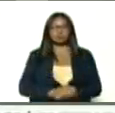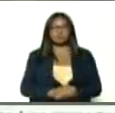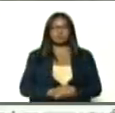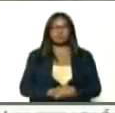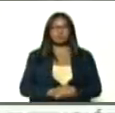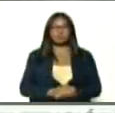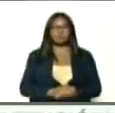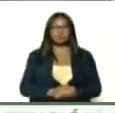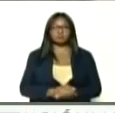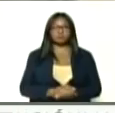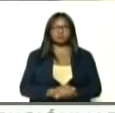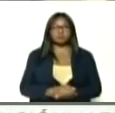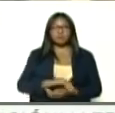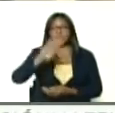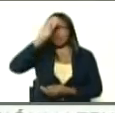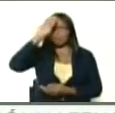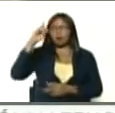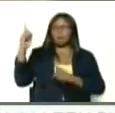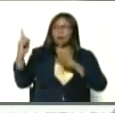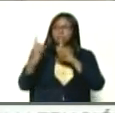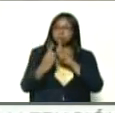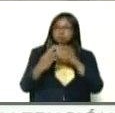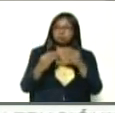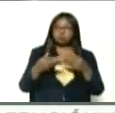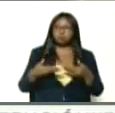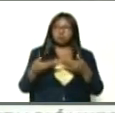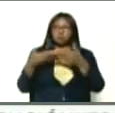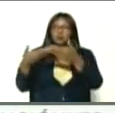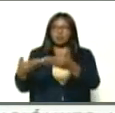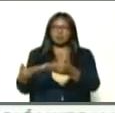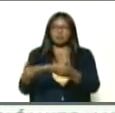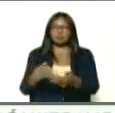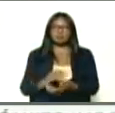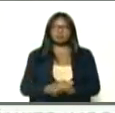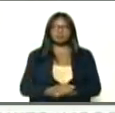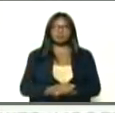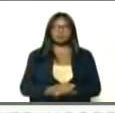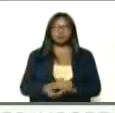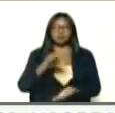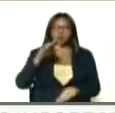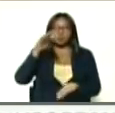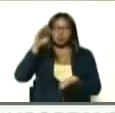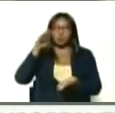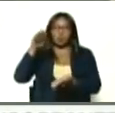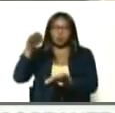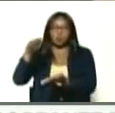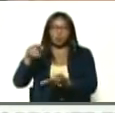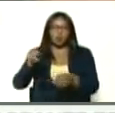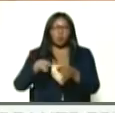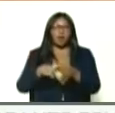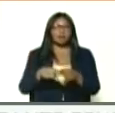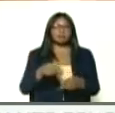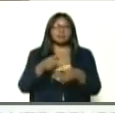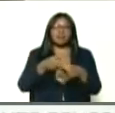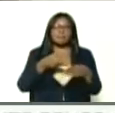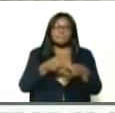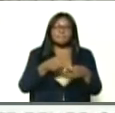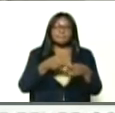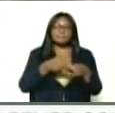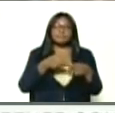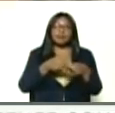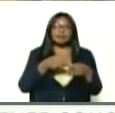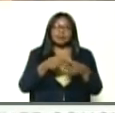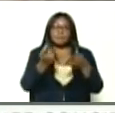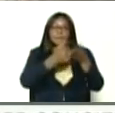le hablé, Papa, y le regalé, una estatuilla, madera, tallada, por los